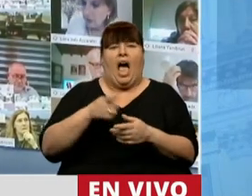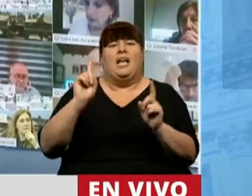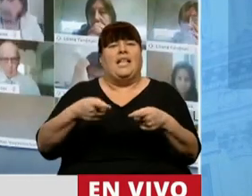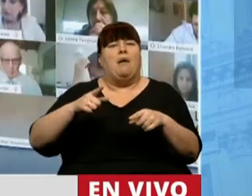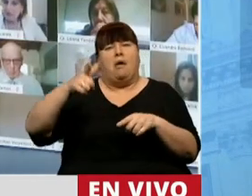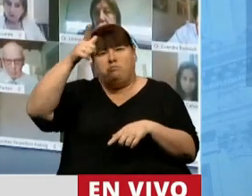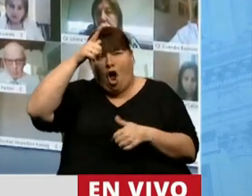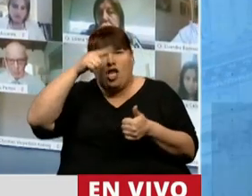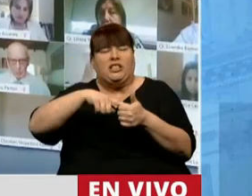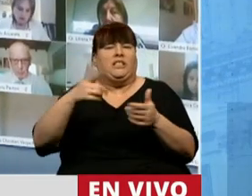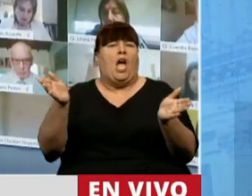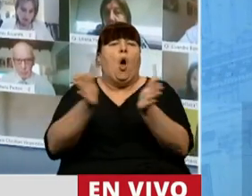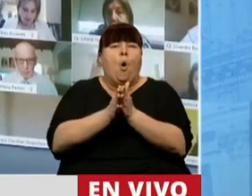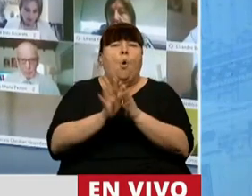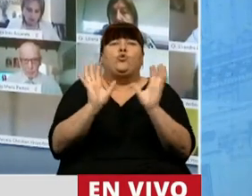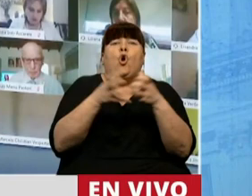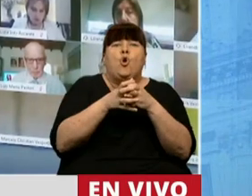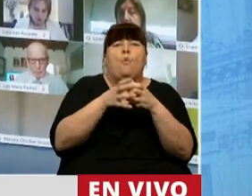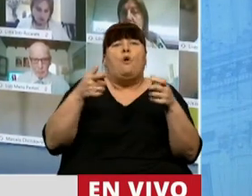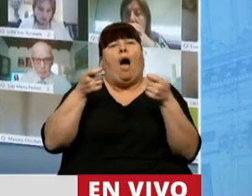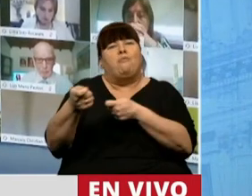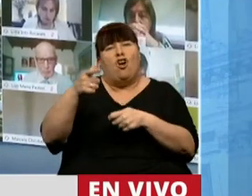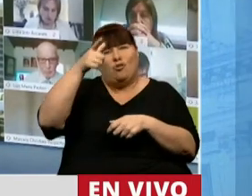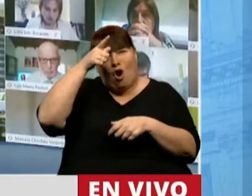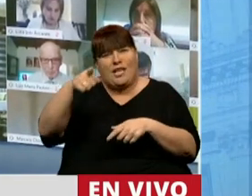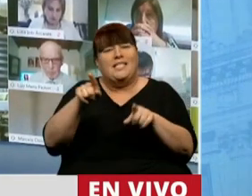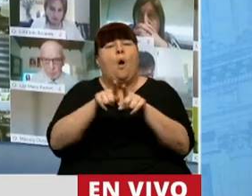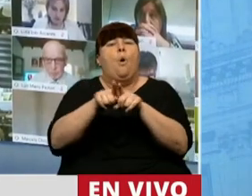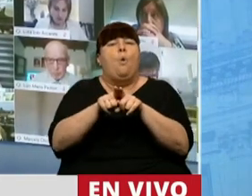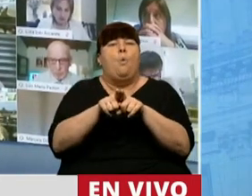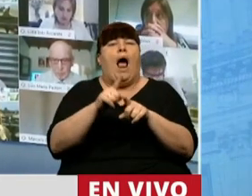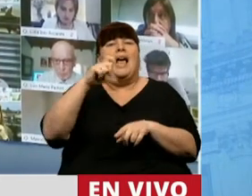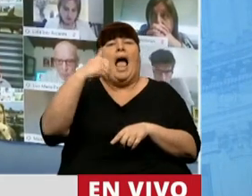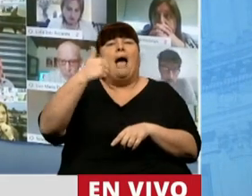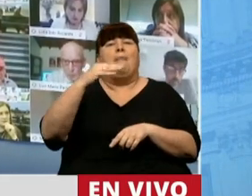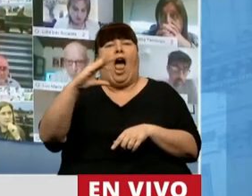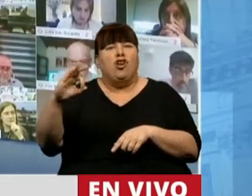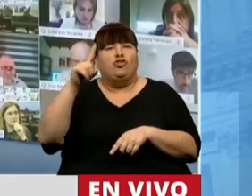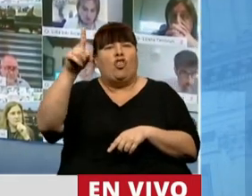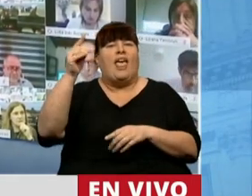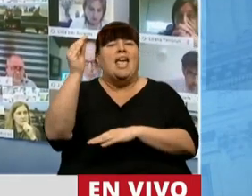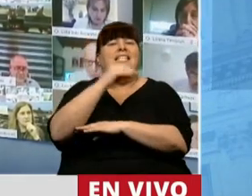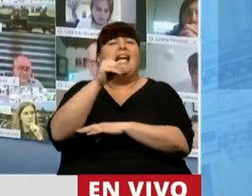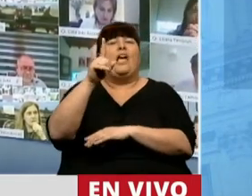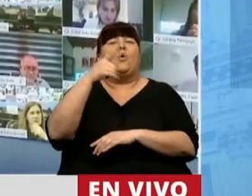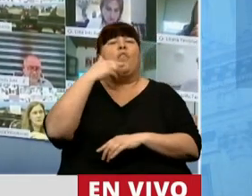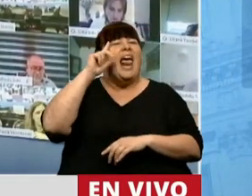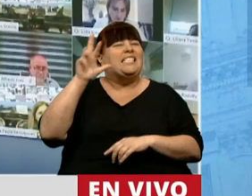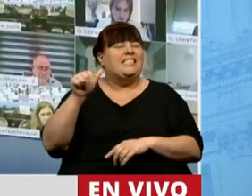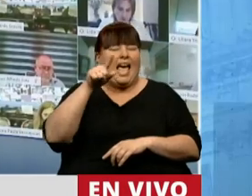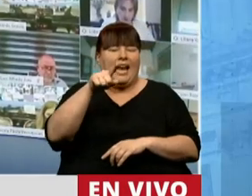de las Fuerzas Policiales que junto con grupos parapoliciales como el encabezado por Camacho en Santa Cruz de la Sierra